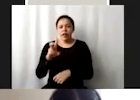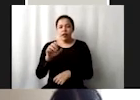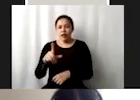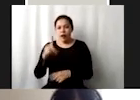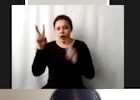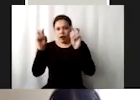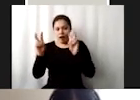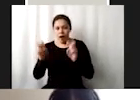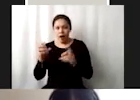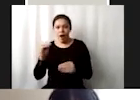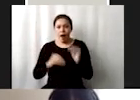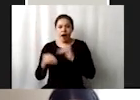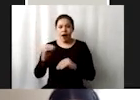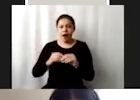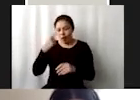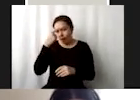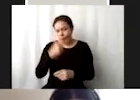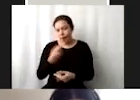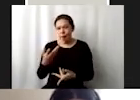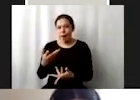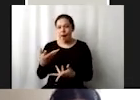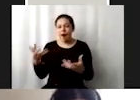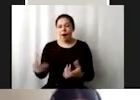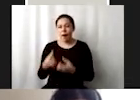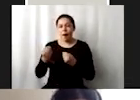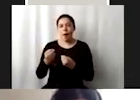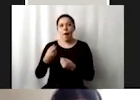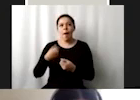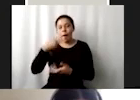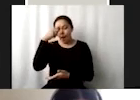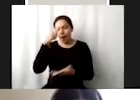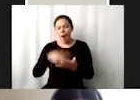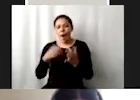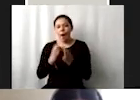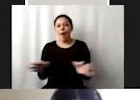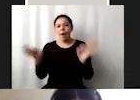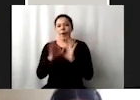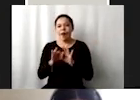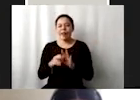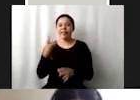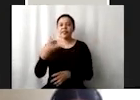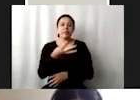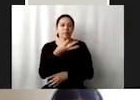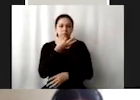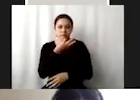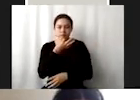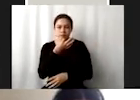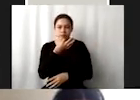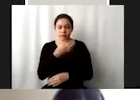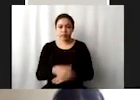algunos componentes que se retoman y me parecen un poco relevantes dura tres minutitos este sí